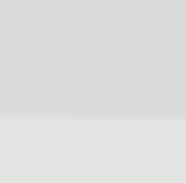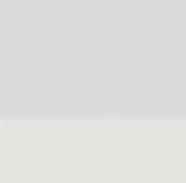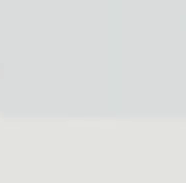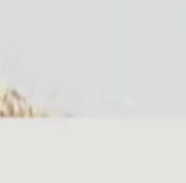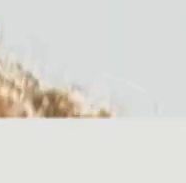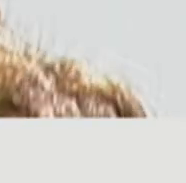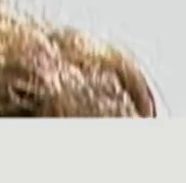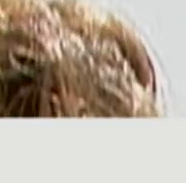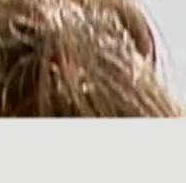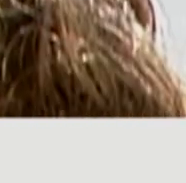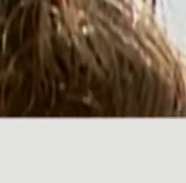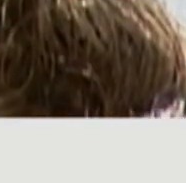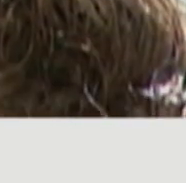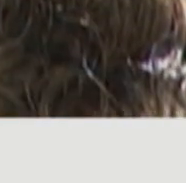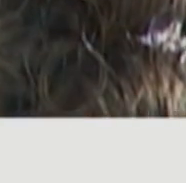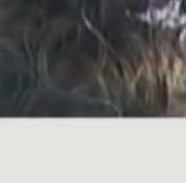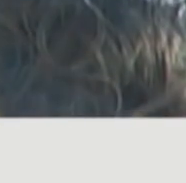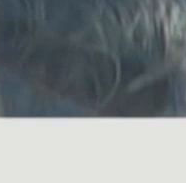Thank